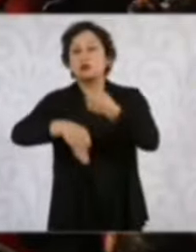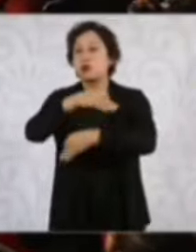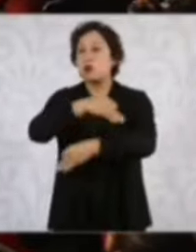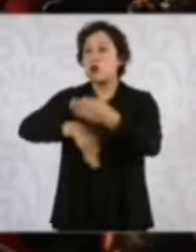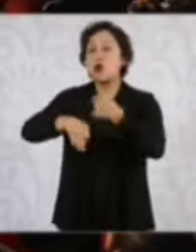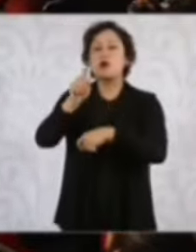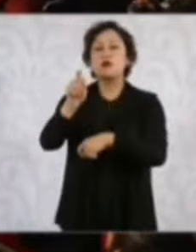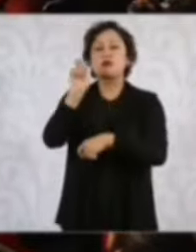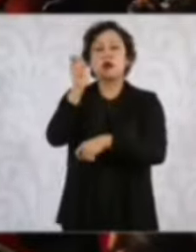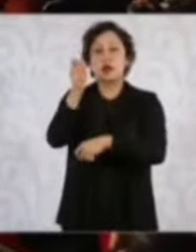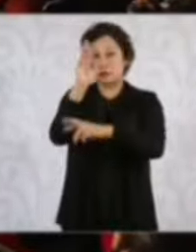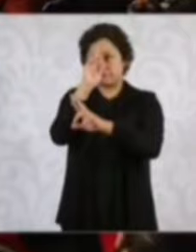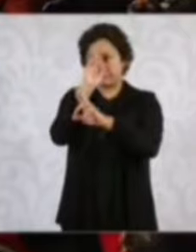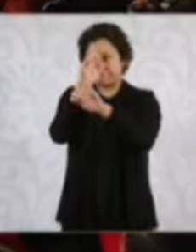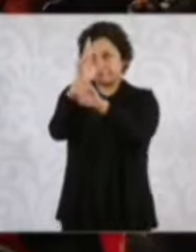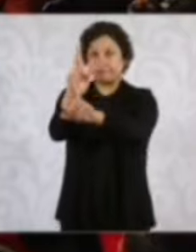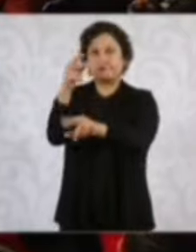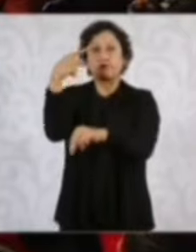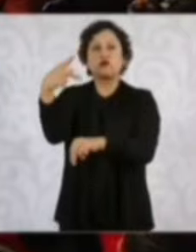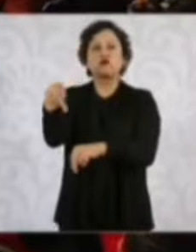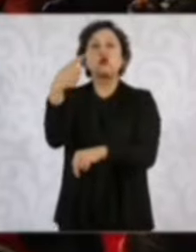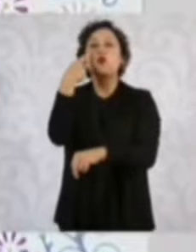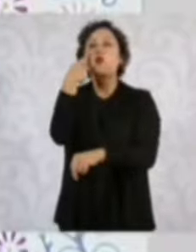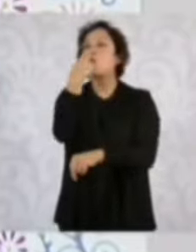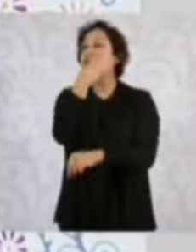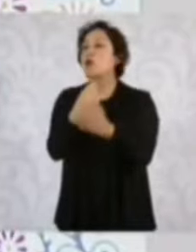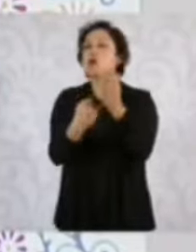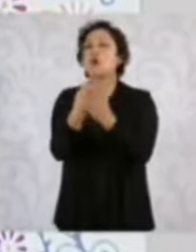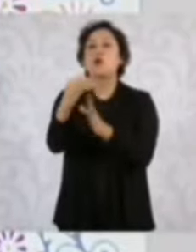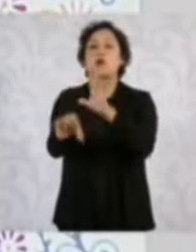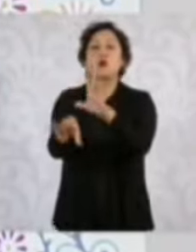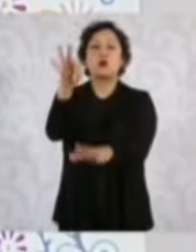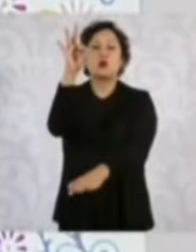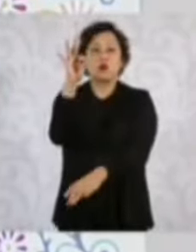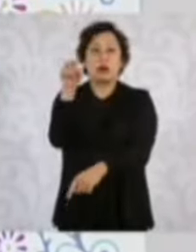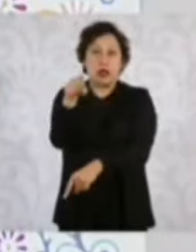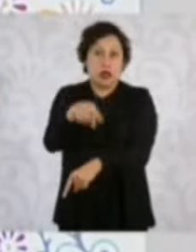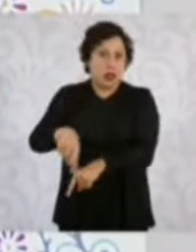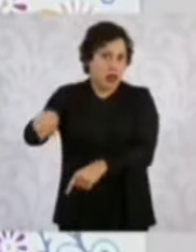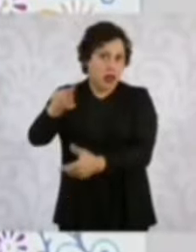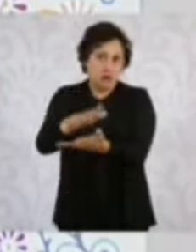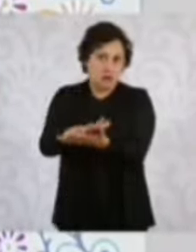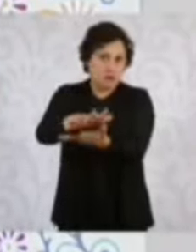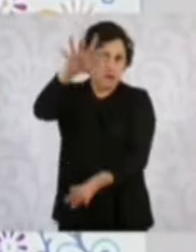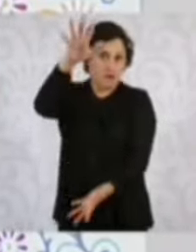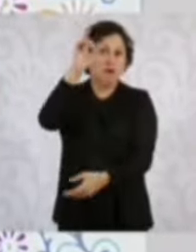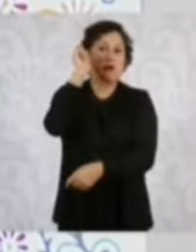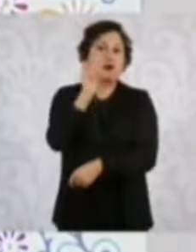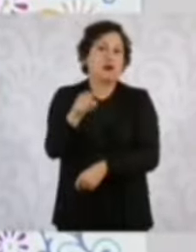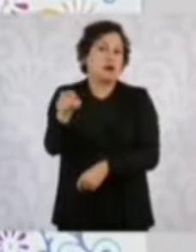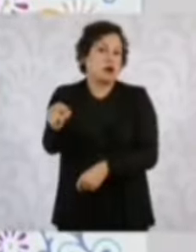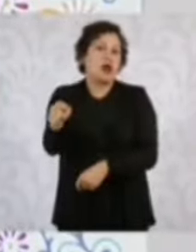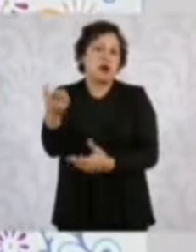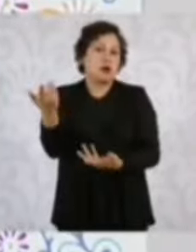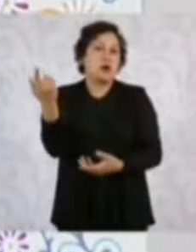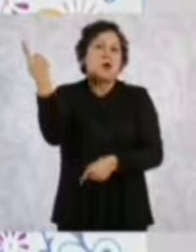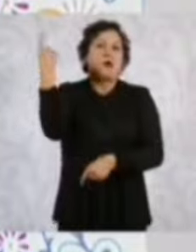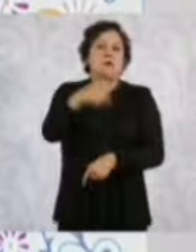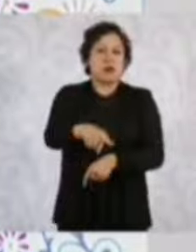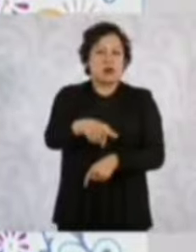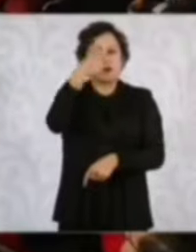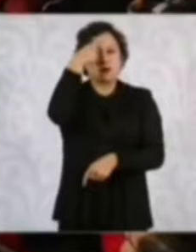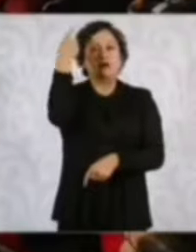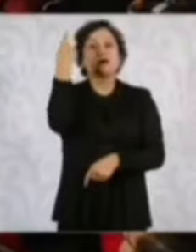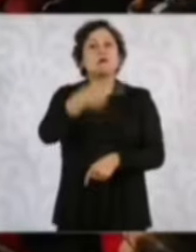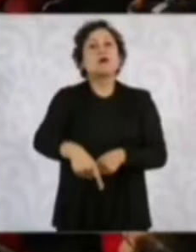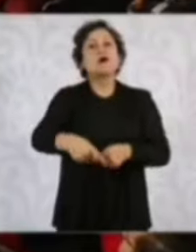Entonces, la voluntad popular estableció, por ejemplo, que hubiera elección de jueces,